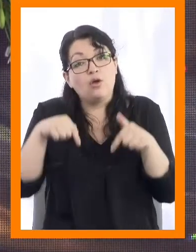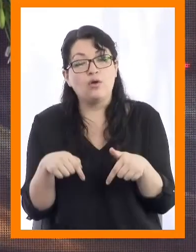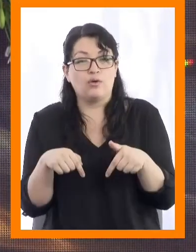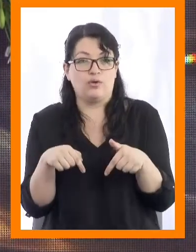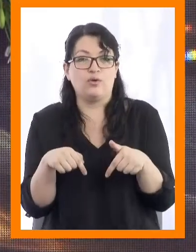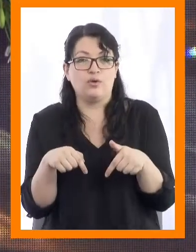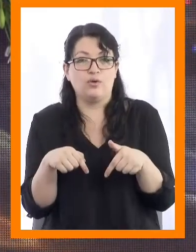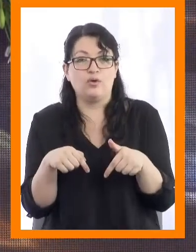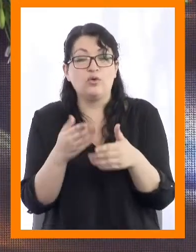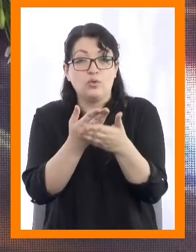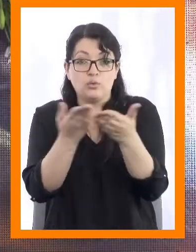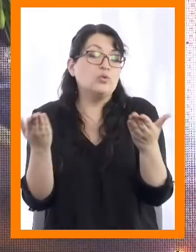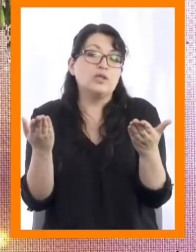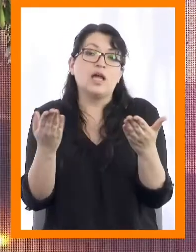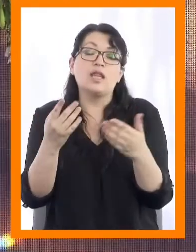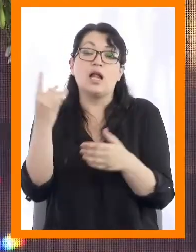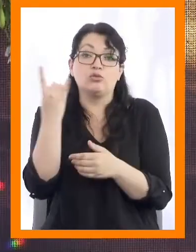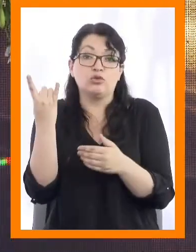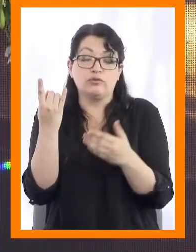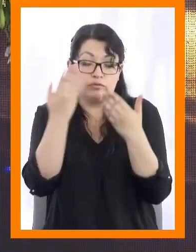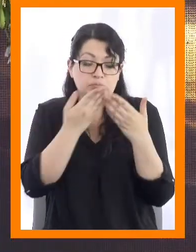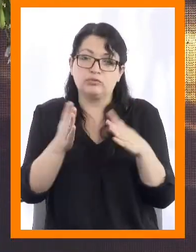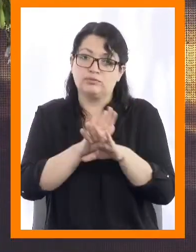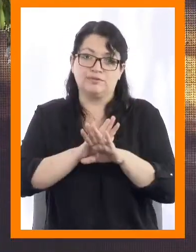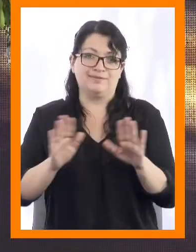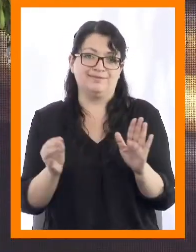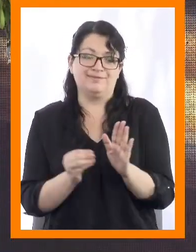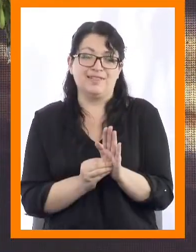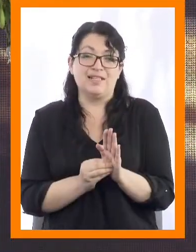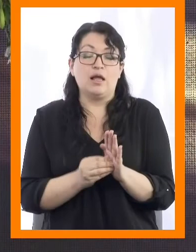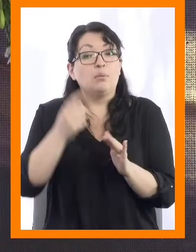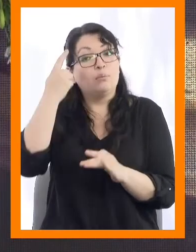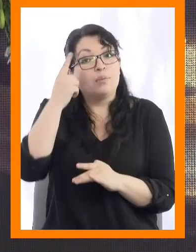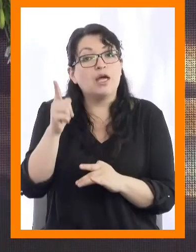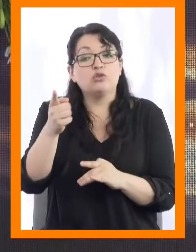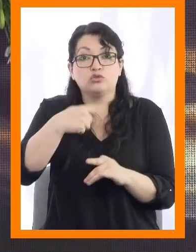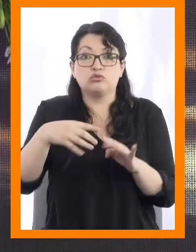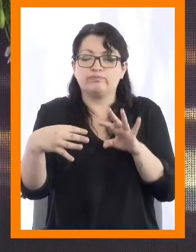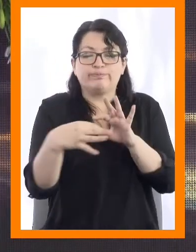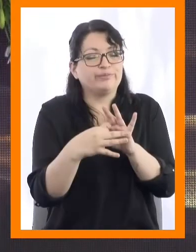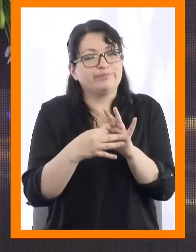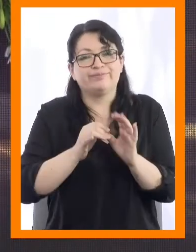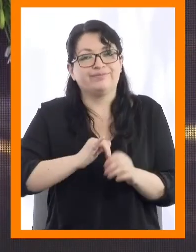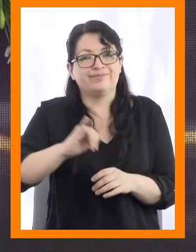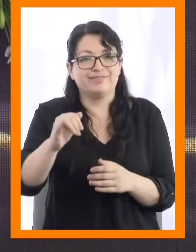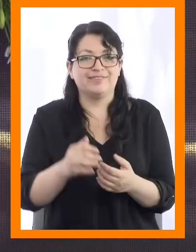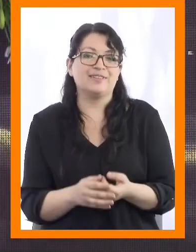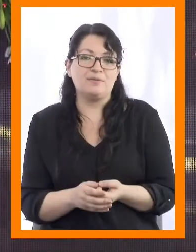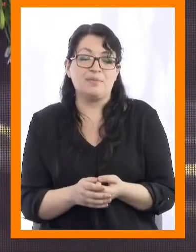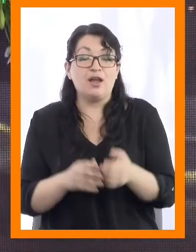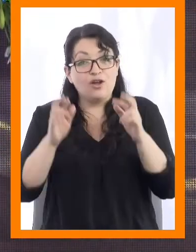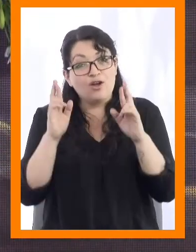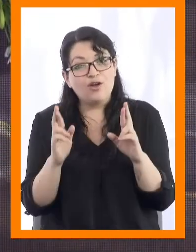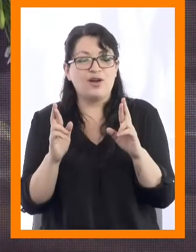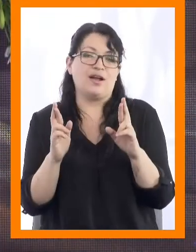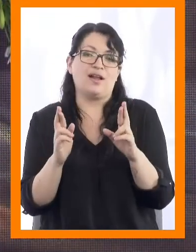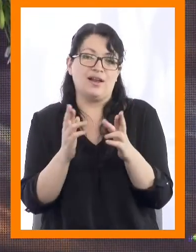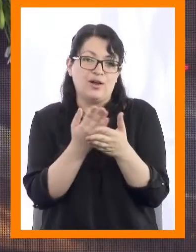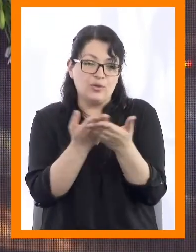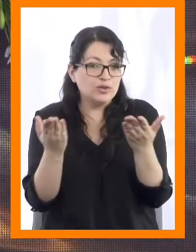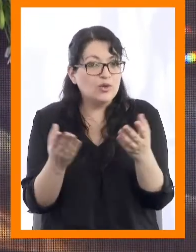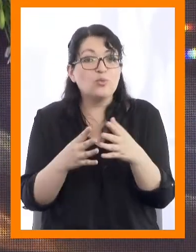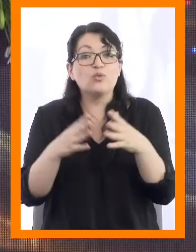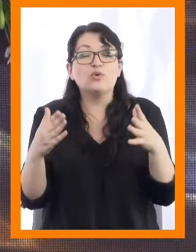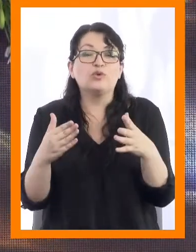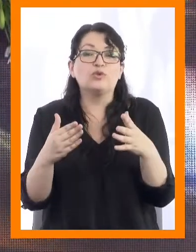Hoy, finalizan sus estudios en la universidad, sin embargo, nuestro lazo se mantiene. Esperamos que muchos de ustedes